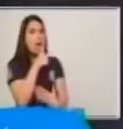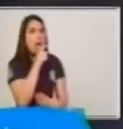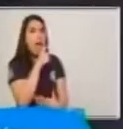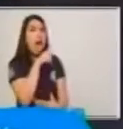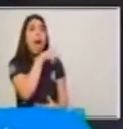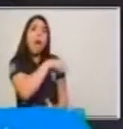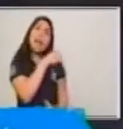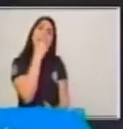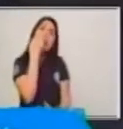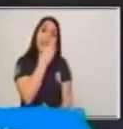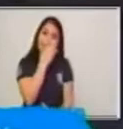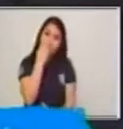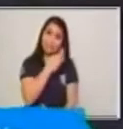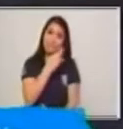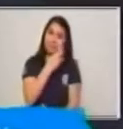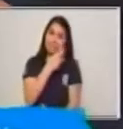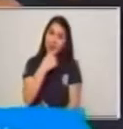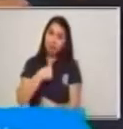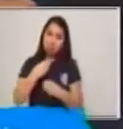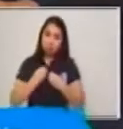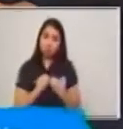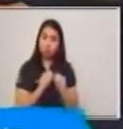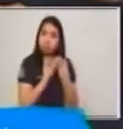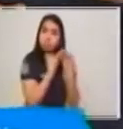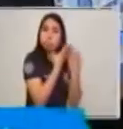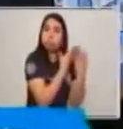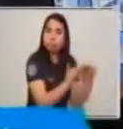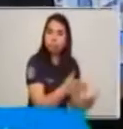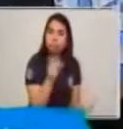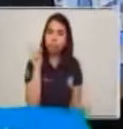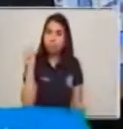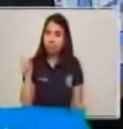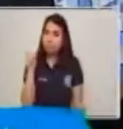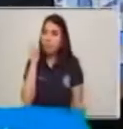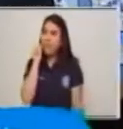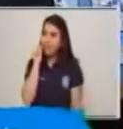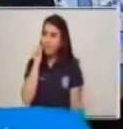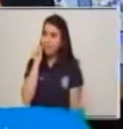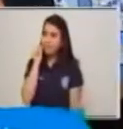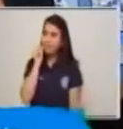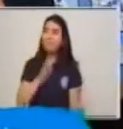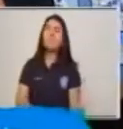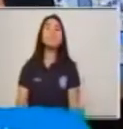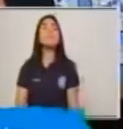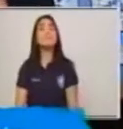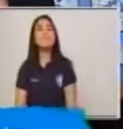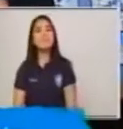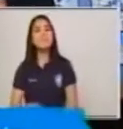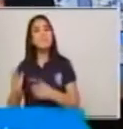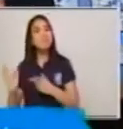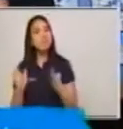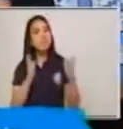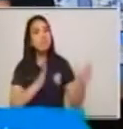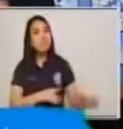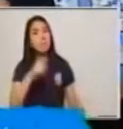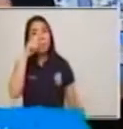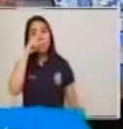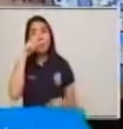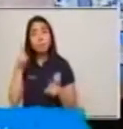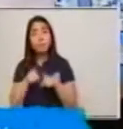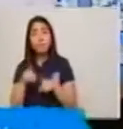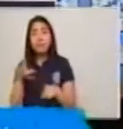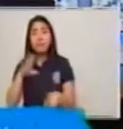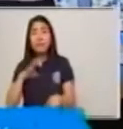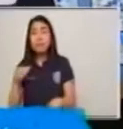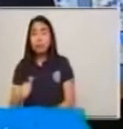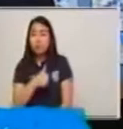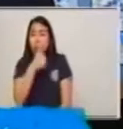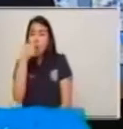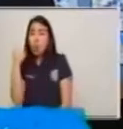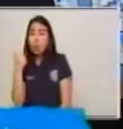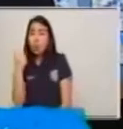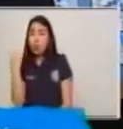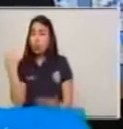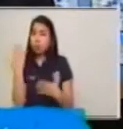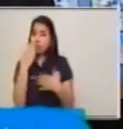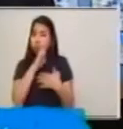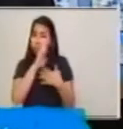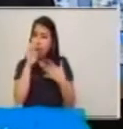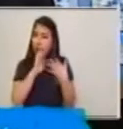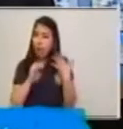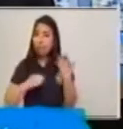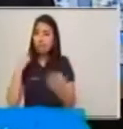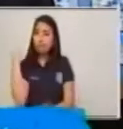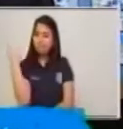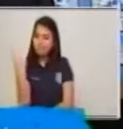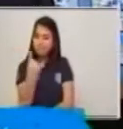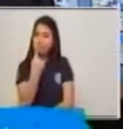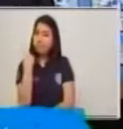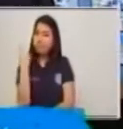el mensaje. Tenemos otro elemento también que es muy importante saber su función y